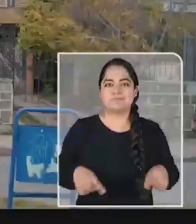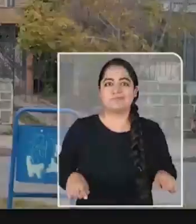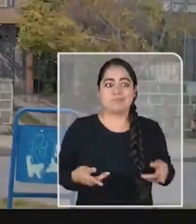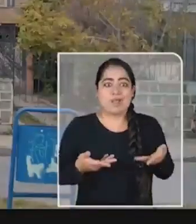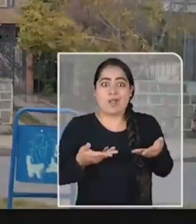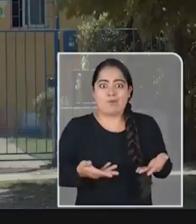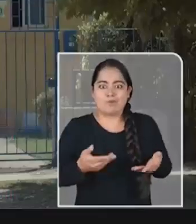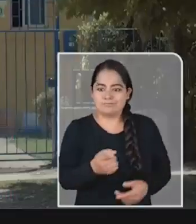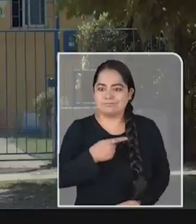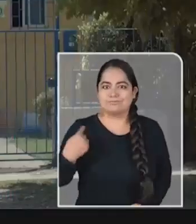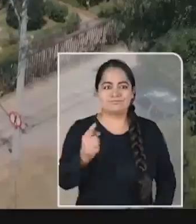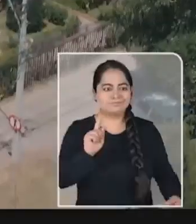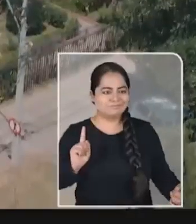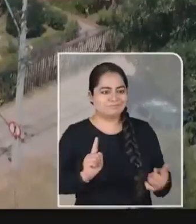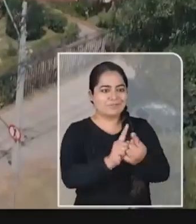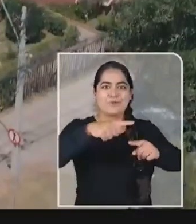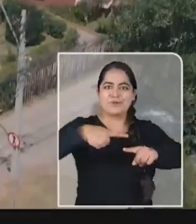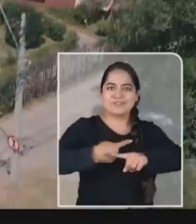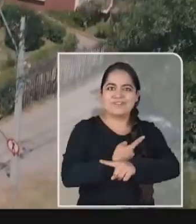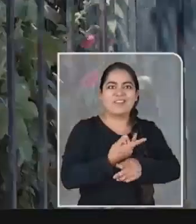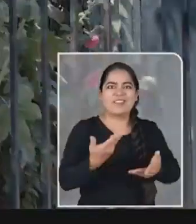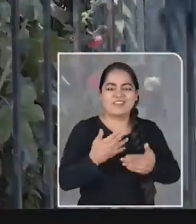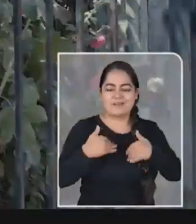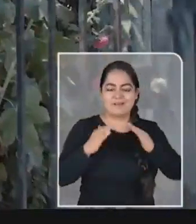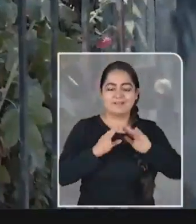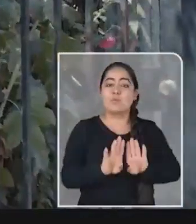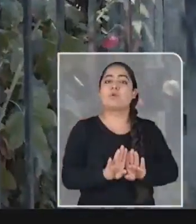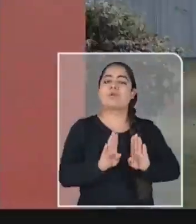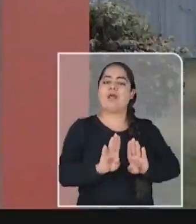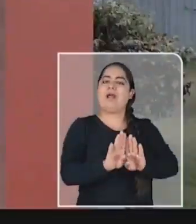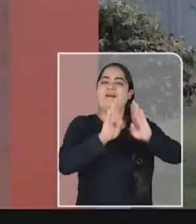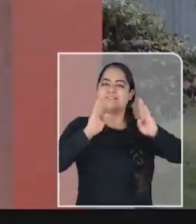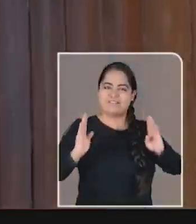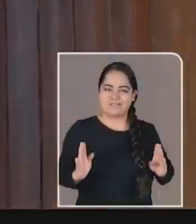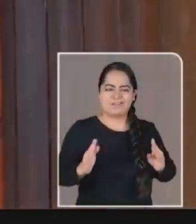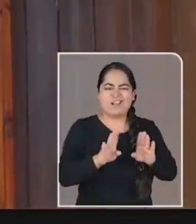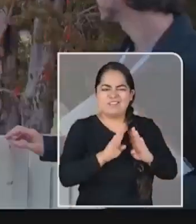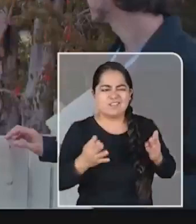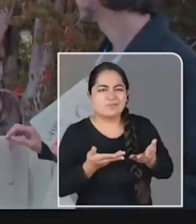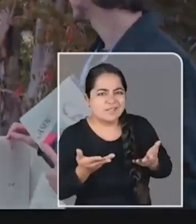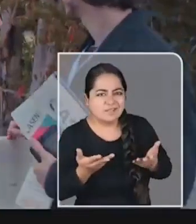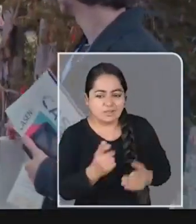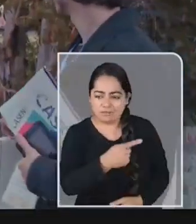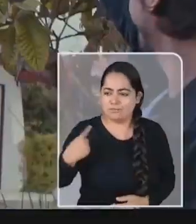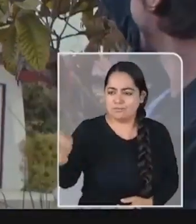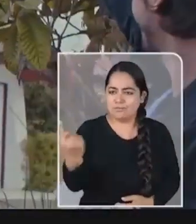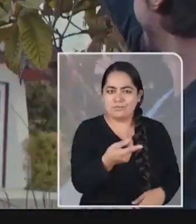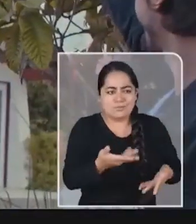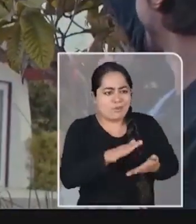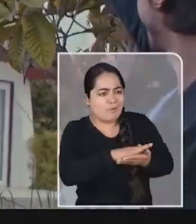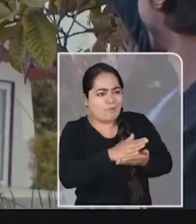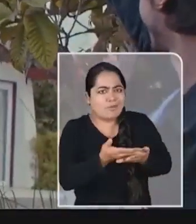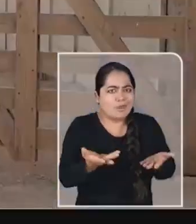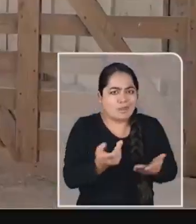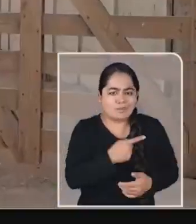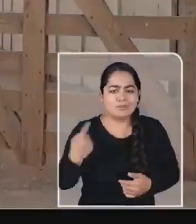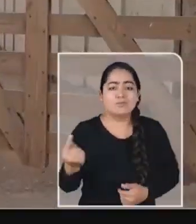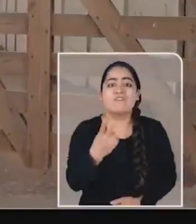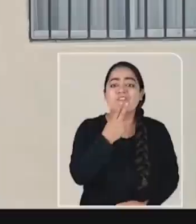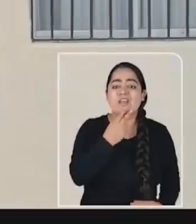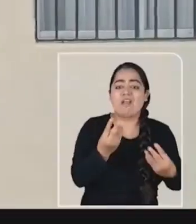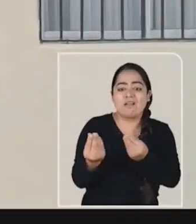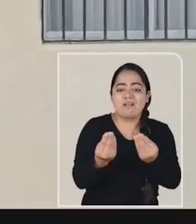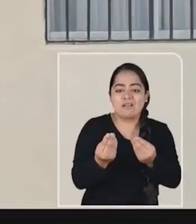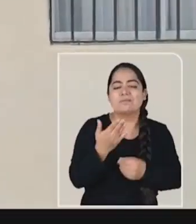Es momento de reencontrarnos, de abrir nuestras puertas, de abrirlas para saber cómo estamos hoy y mejorar